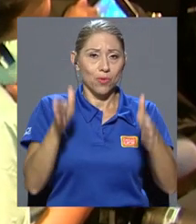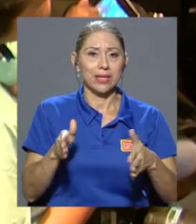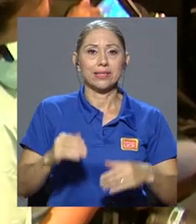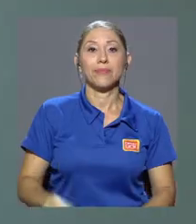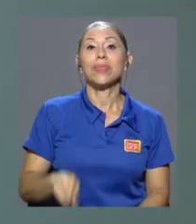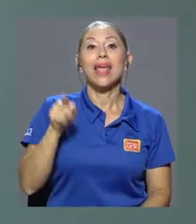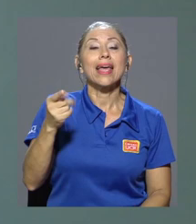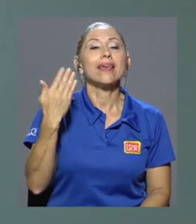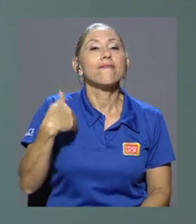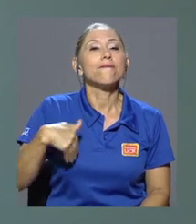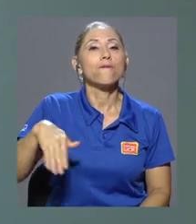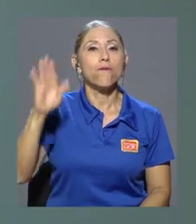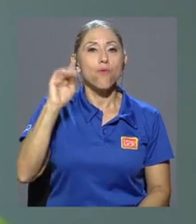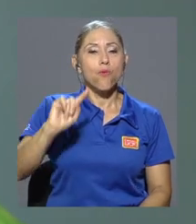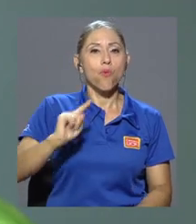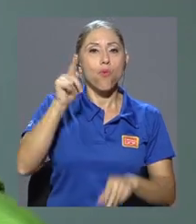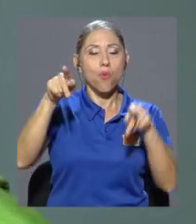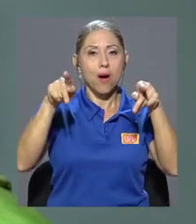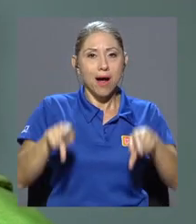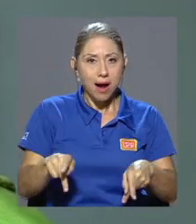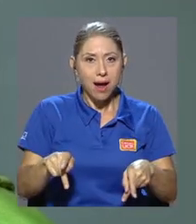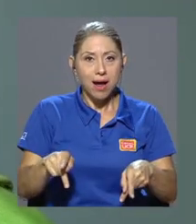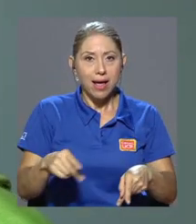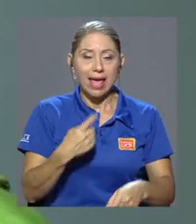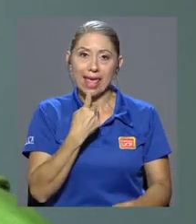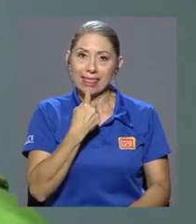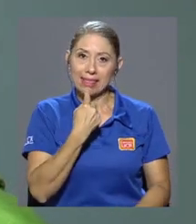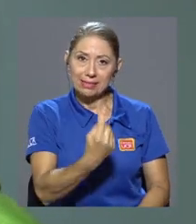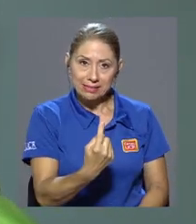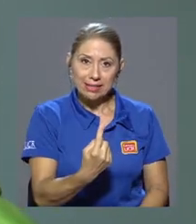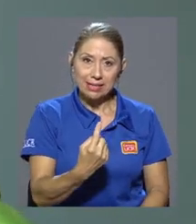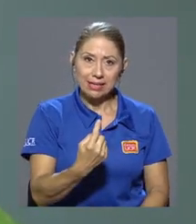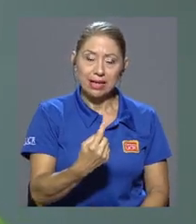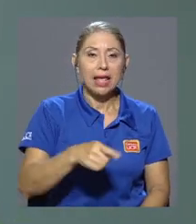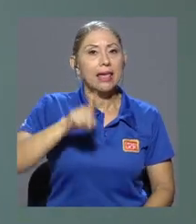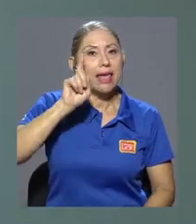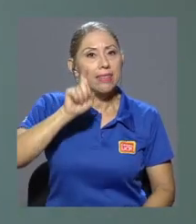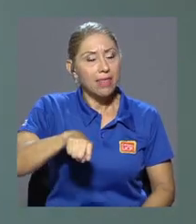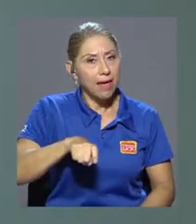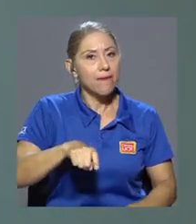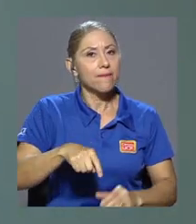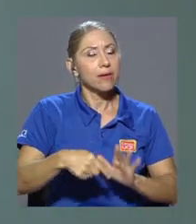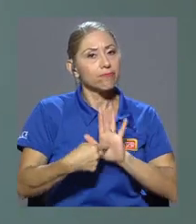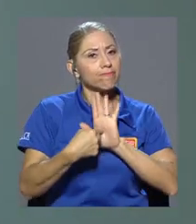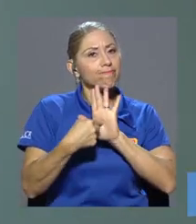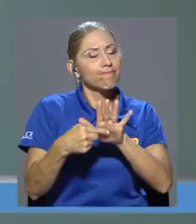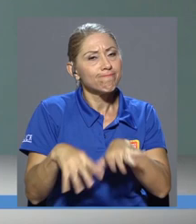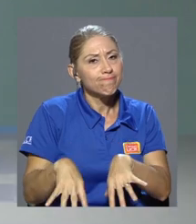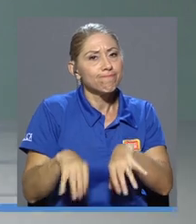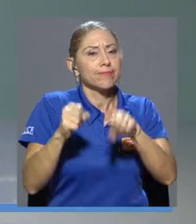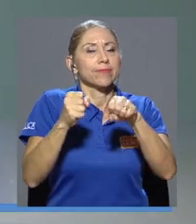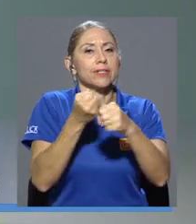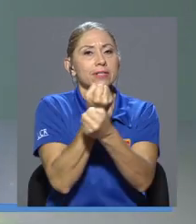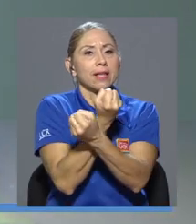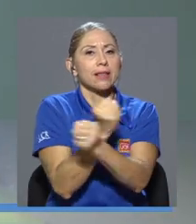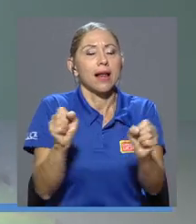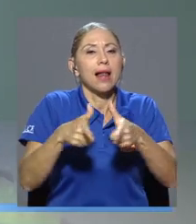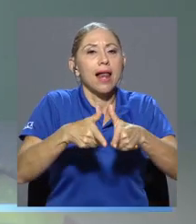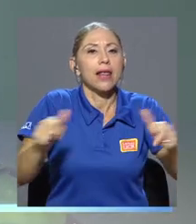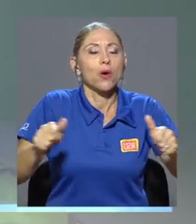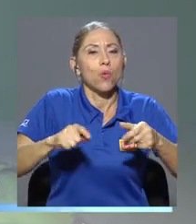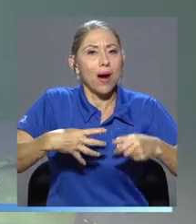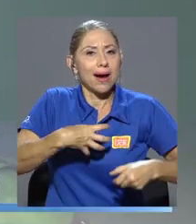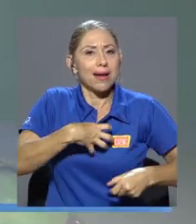Ella fue la primera persona en decir que hay que rescatar la lengua criolla. ¿Ve qué señora más